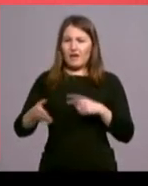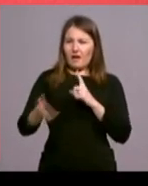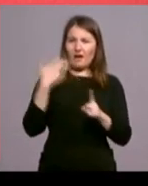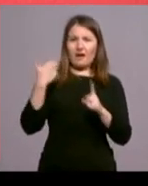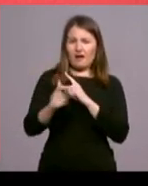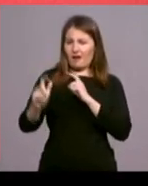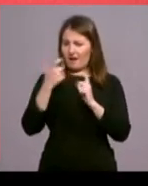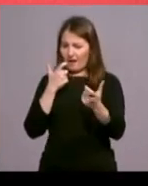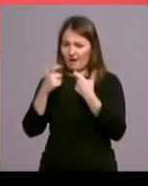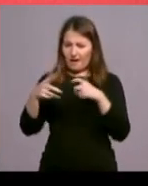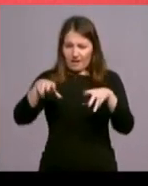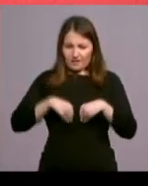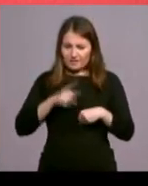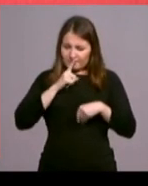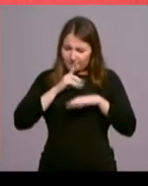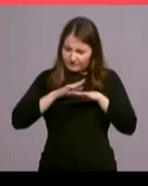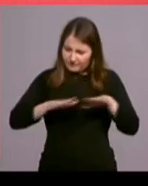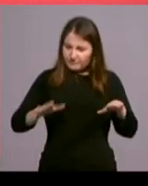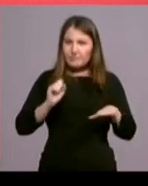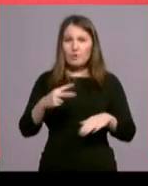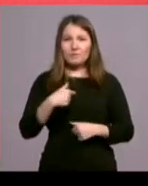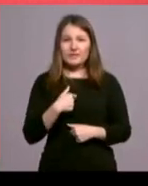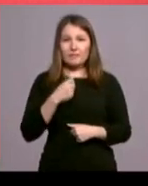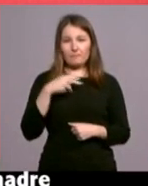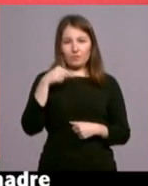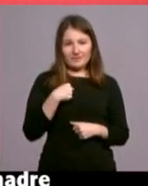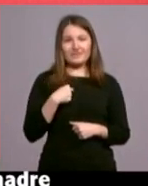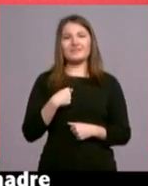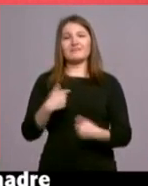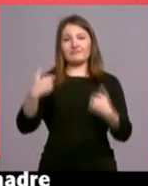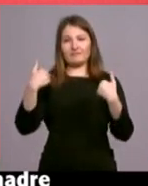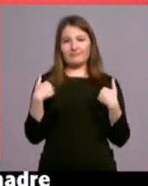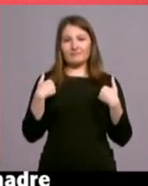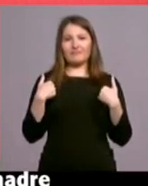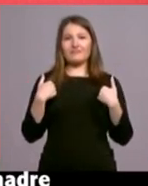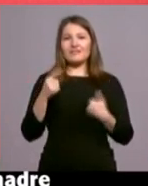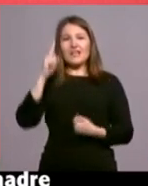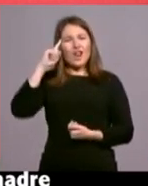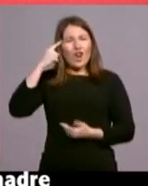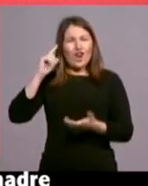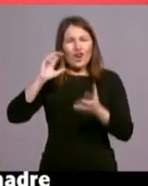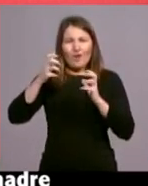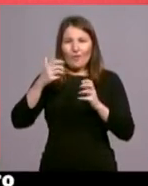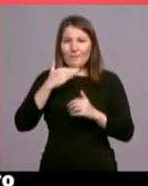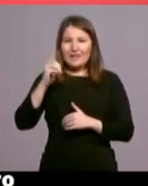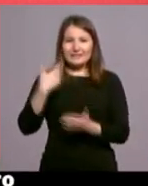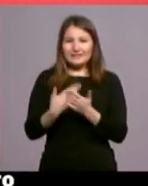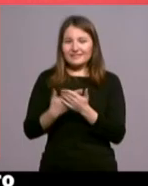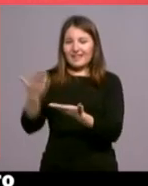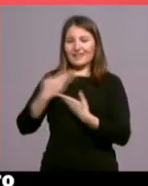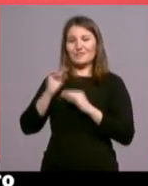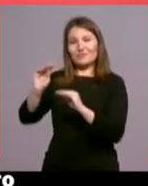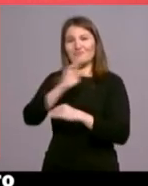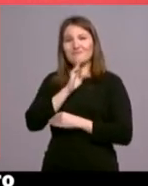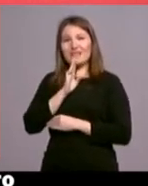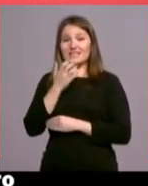insulto. En silencio. Por mí. Por mí. Por mí. La mayor locura de amor fue regalarme a su madre. Para que me